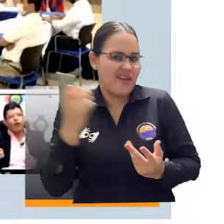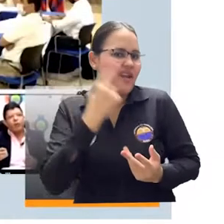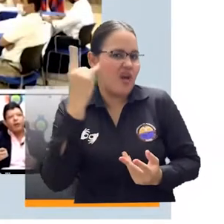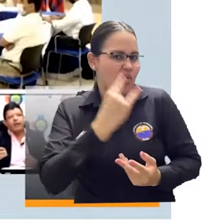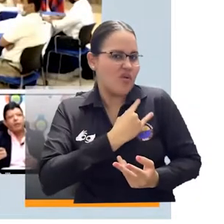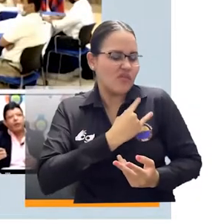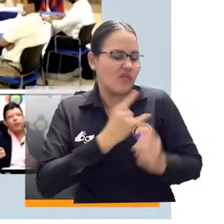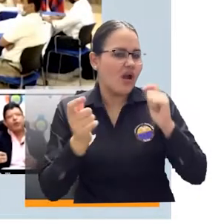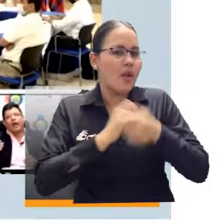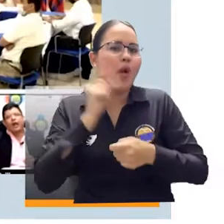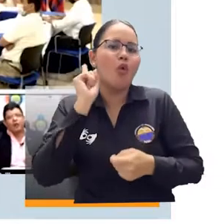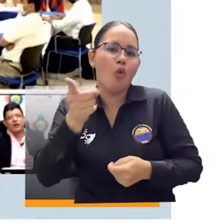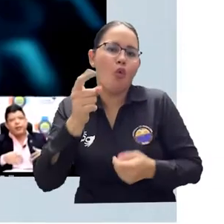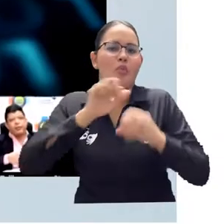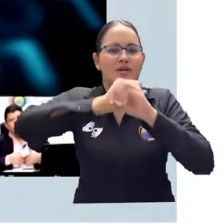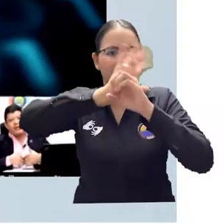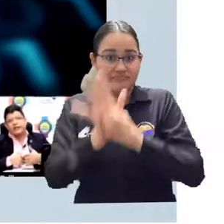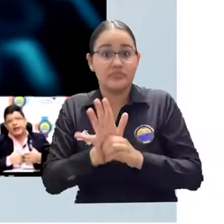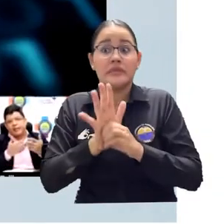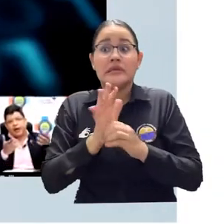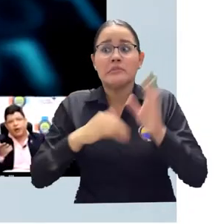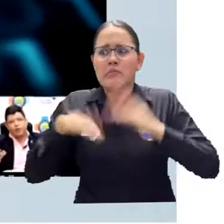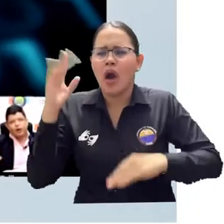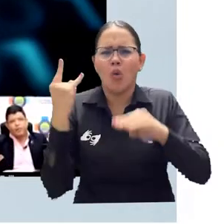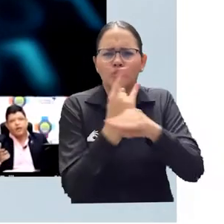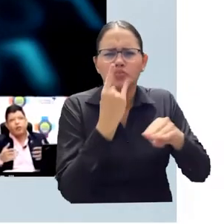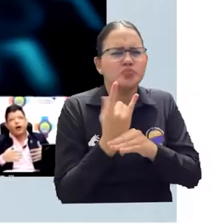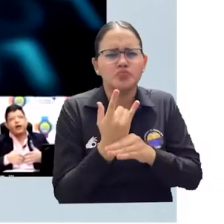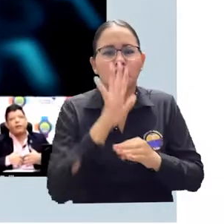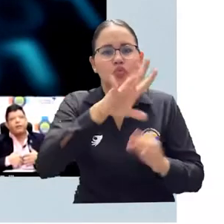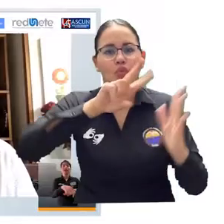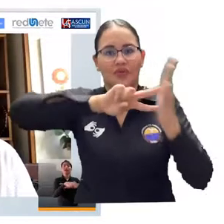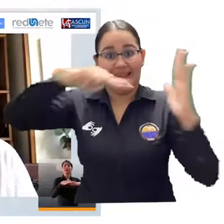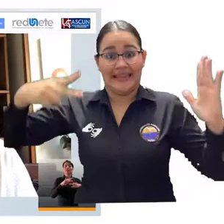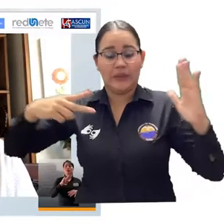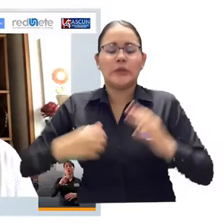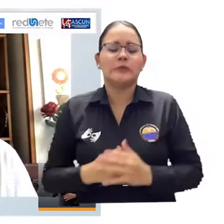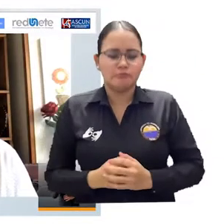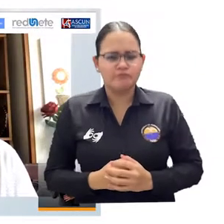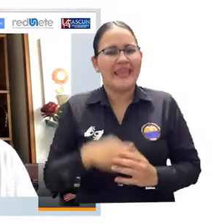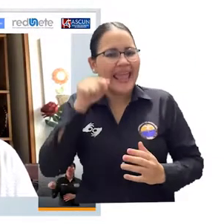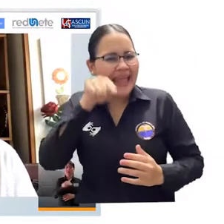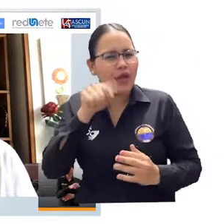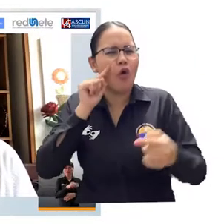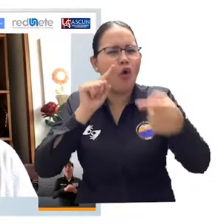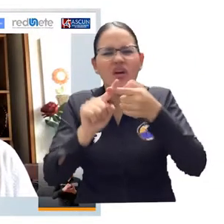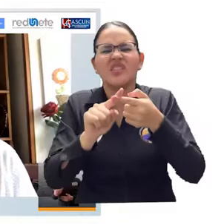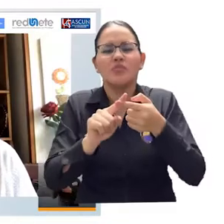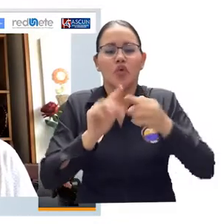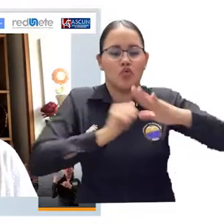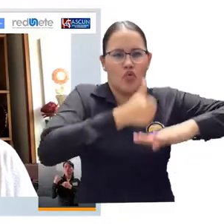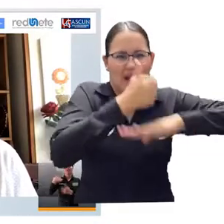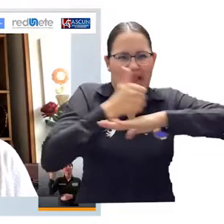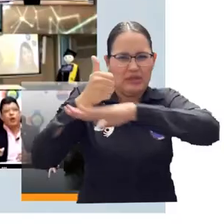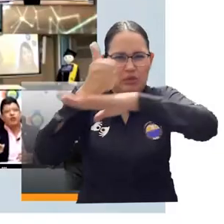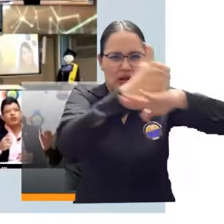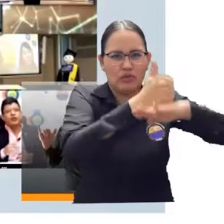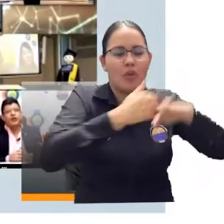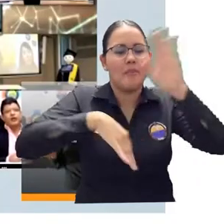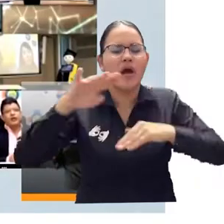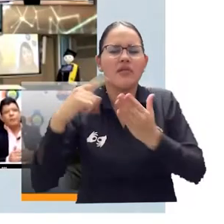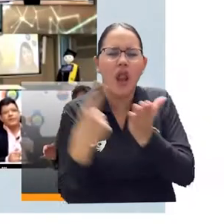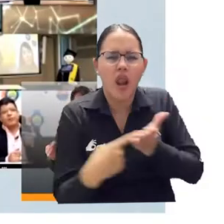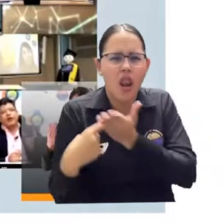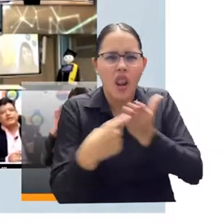pandemia y en el que las tecnologías digitales juegan un papel fundamental, así se desarrolló el panel de rectores en el marco de Educate